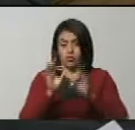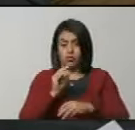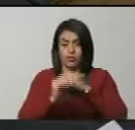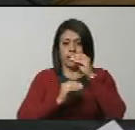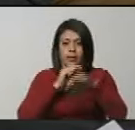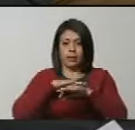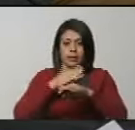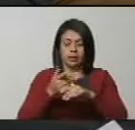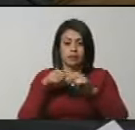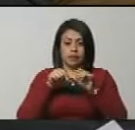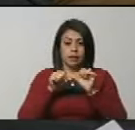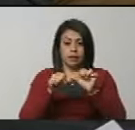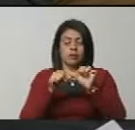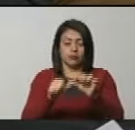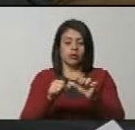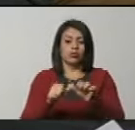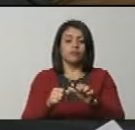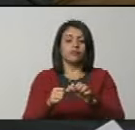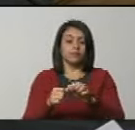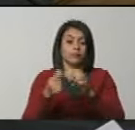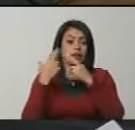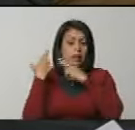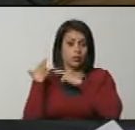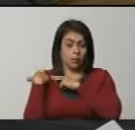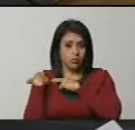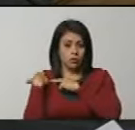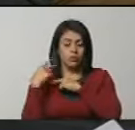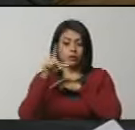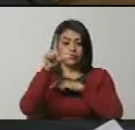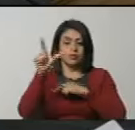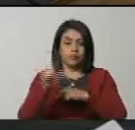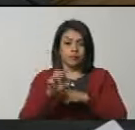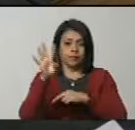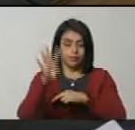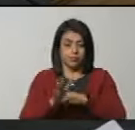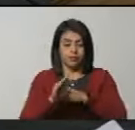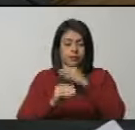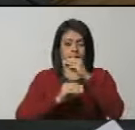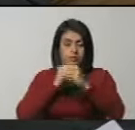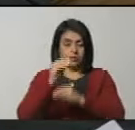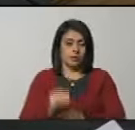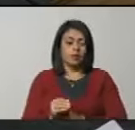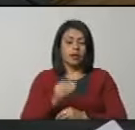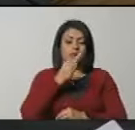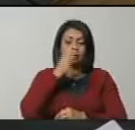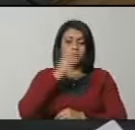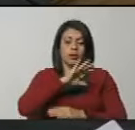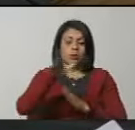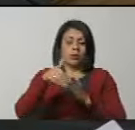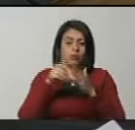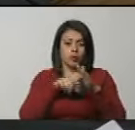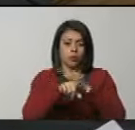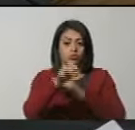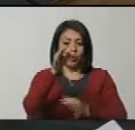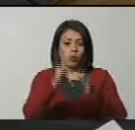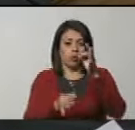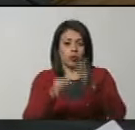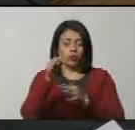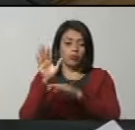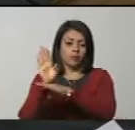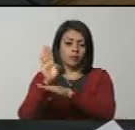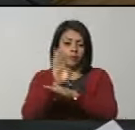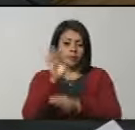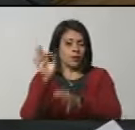correspondientes con competencia en el territorio del Estado Guayana Esequiba, a los fines de garantizar el acceso a la justicia y la